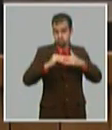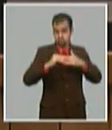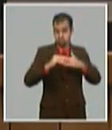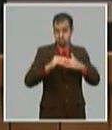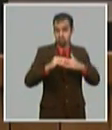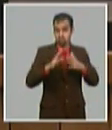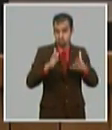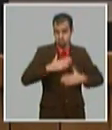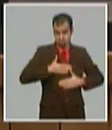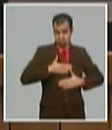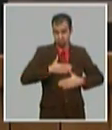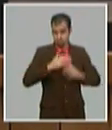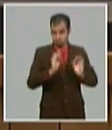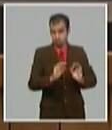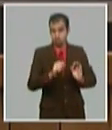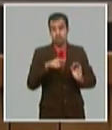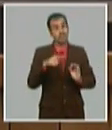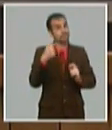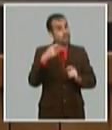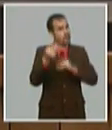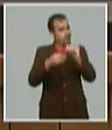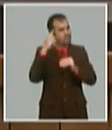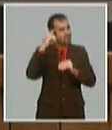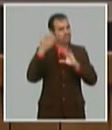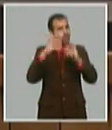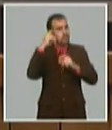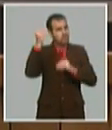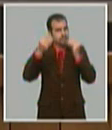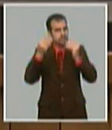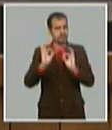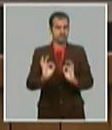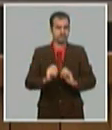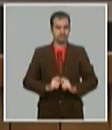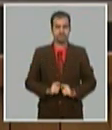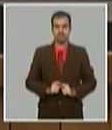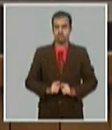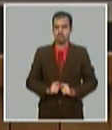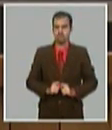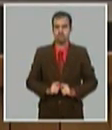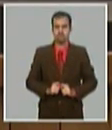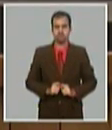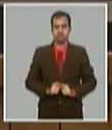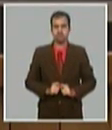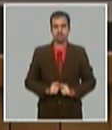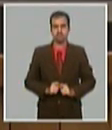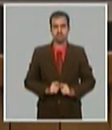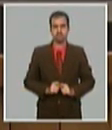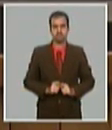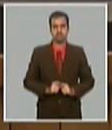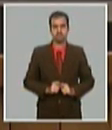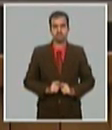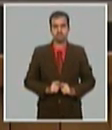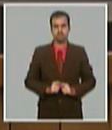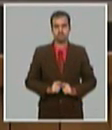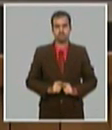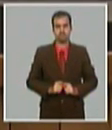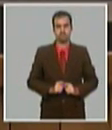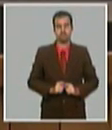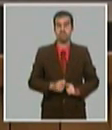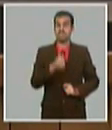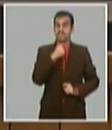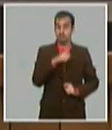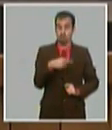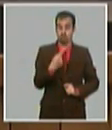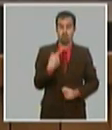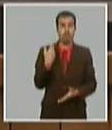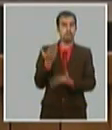decimos que es un cambio de mentalidad o sea antes de mandar una carta pidiendo demandando divisa de la cuenta central vamos a ver